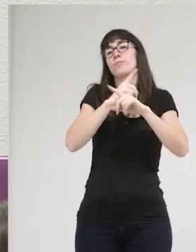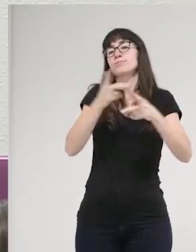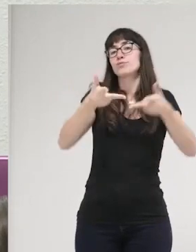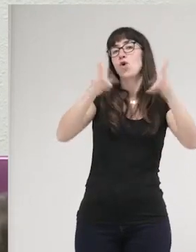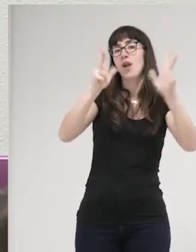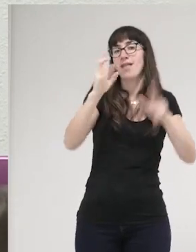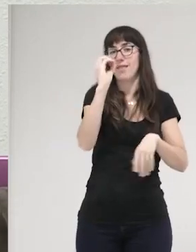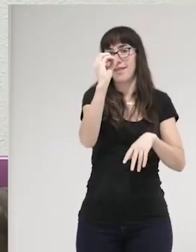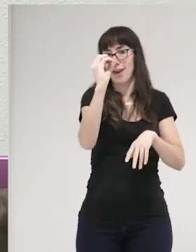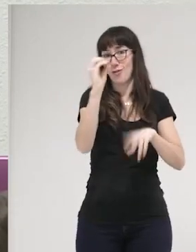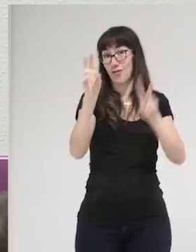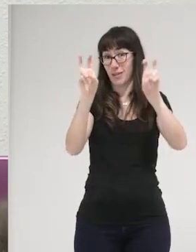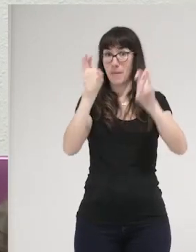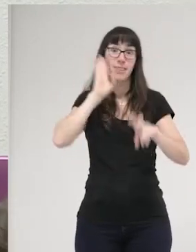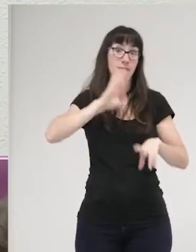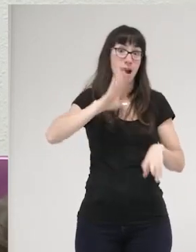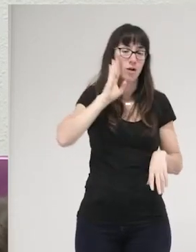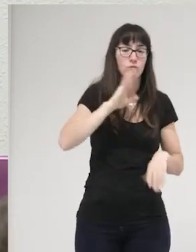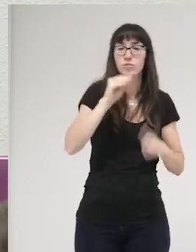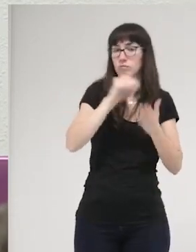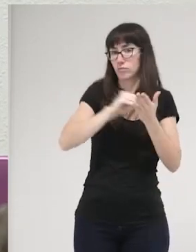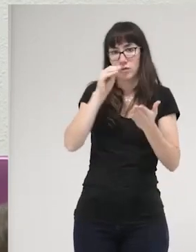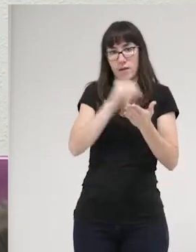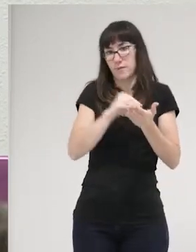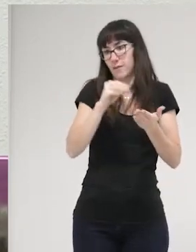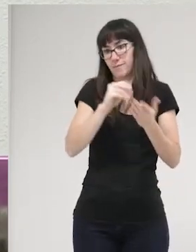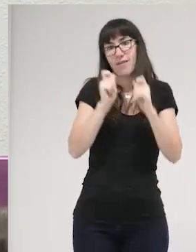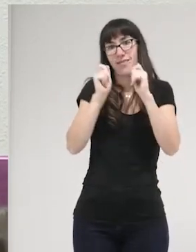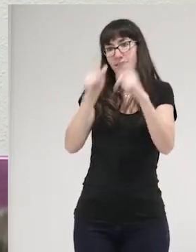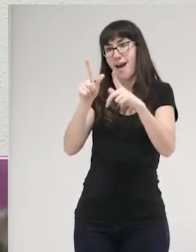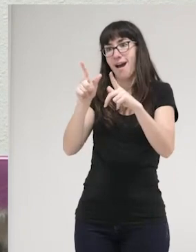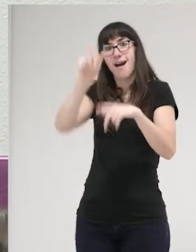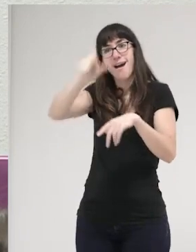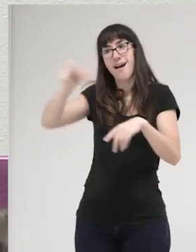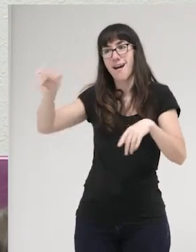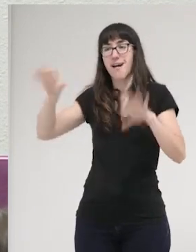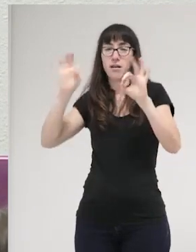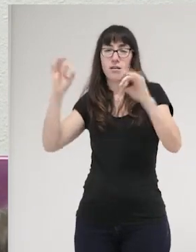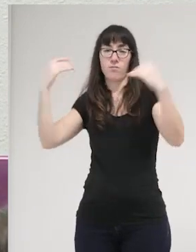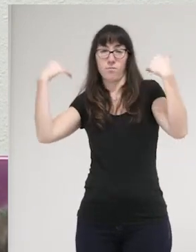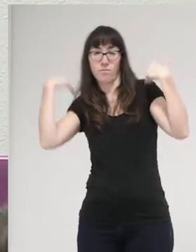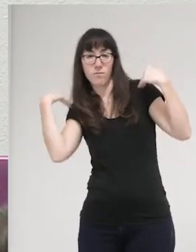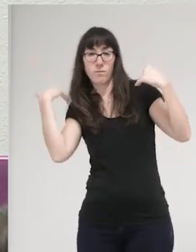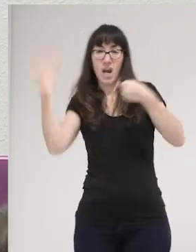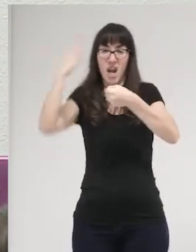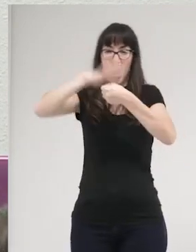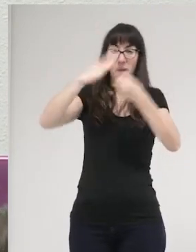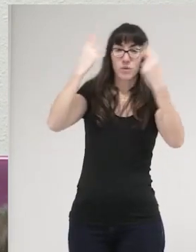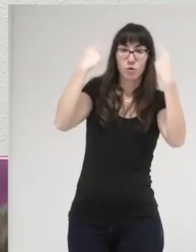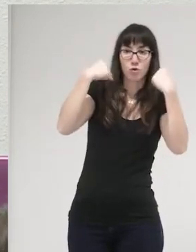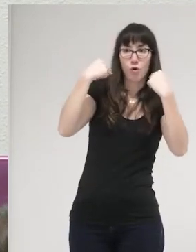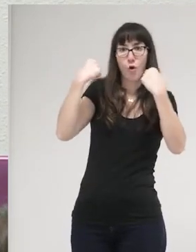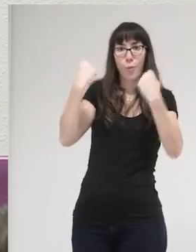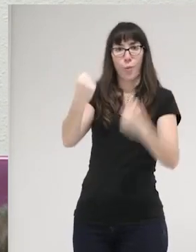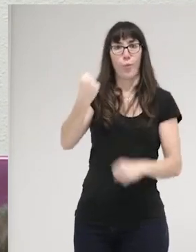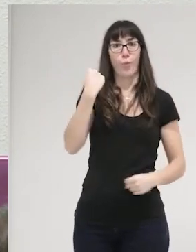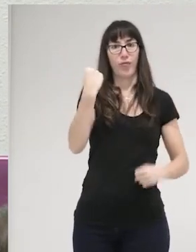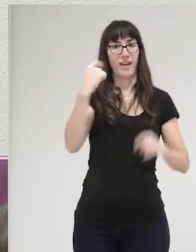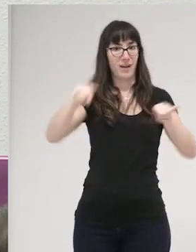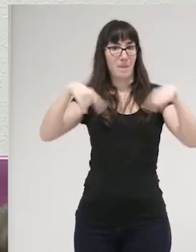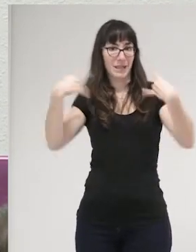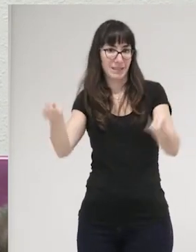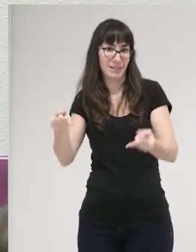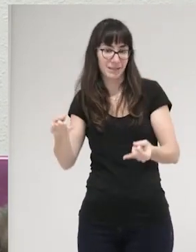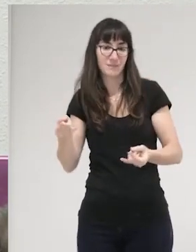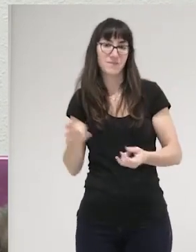y muchas veces lo que se da es más poder precisamente a todos aquellos órganos represivos que para reducir precisamente esos riesgos ¿no?